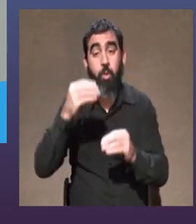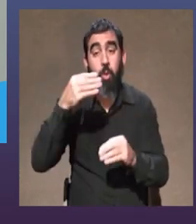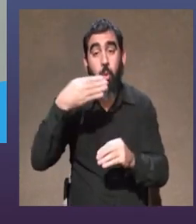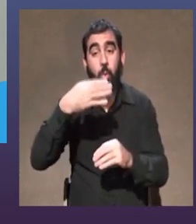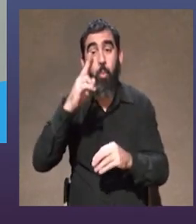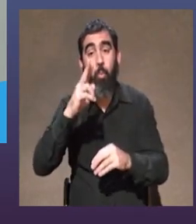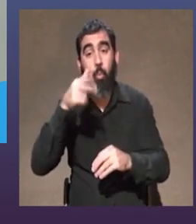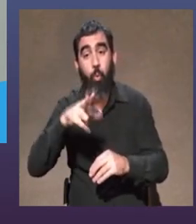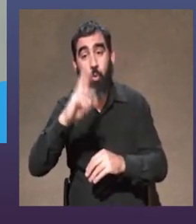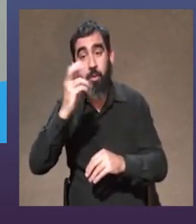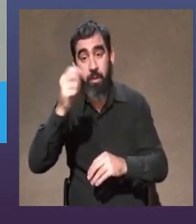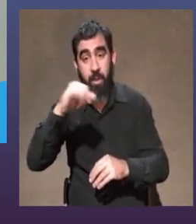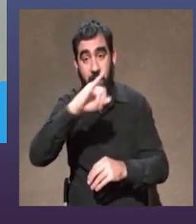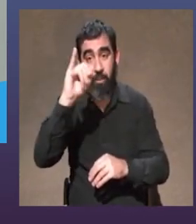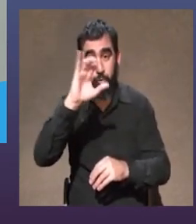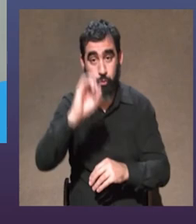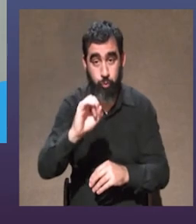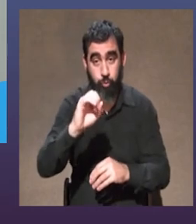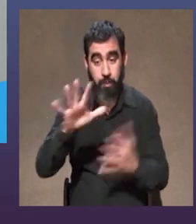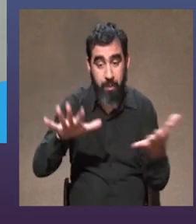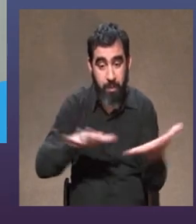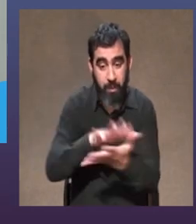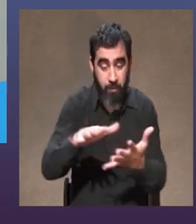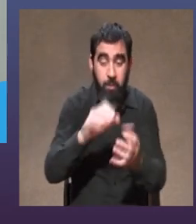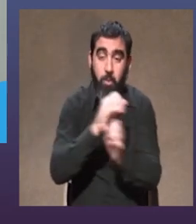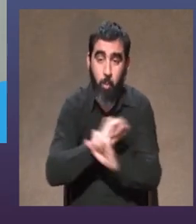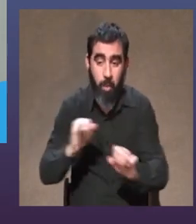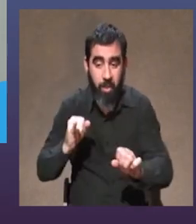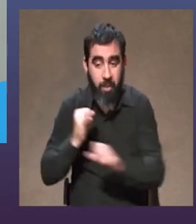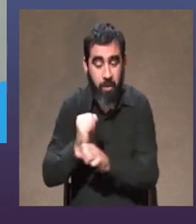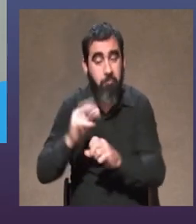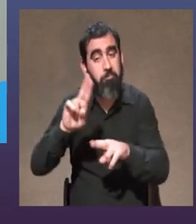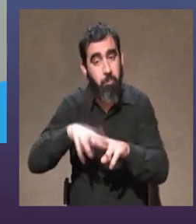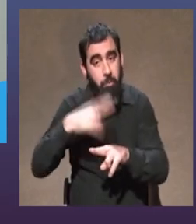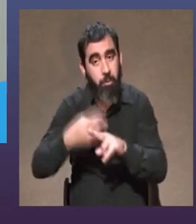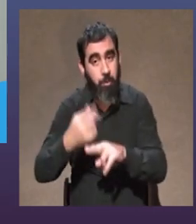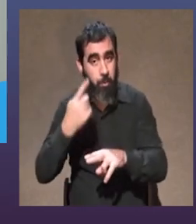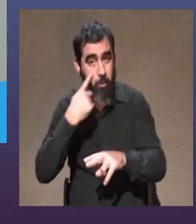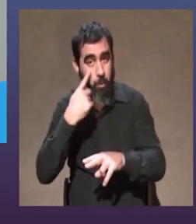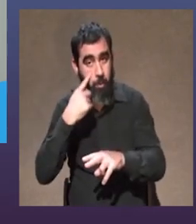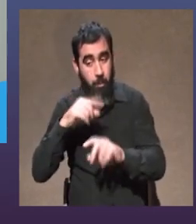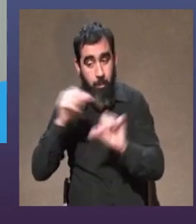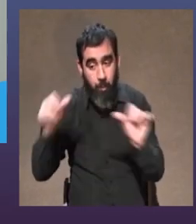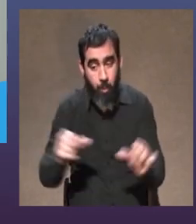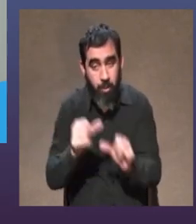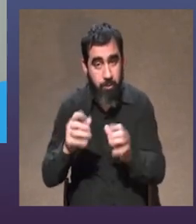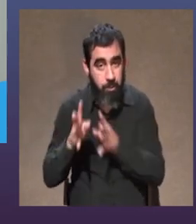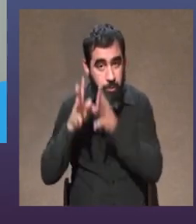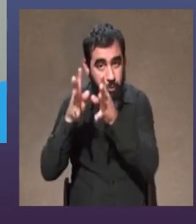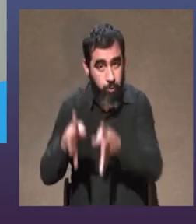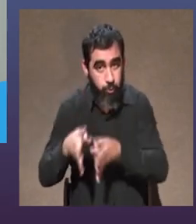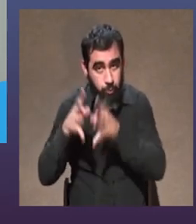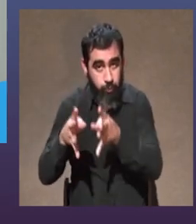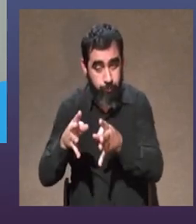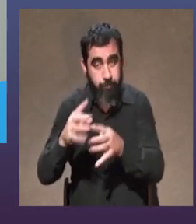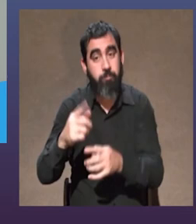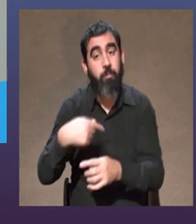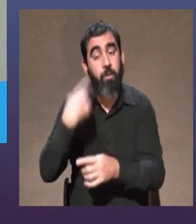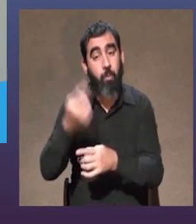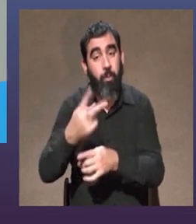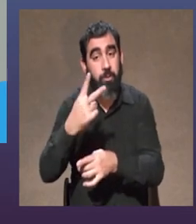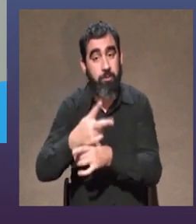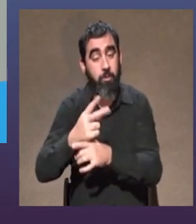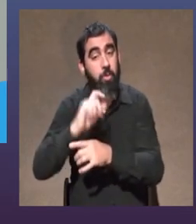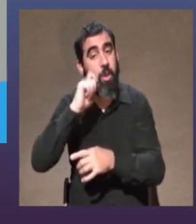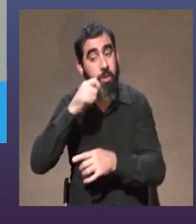Roberto Busquiaso era un espacio para como dice Leonor para poder errarle y aprender tomar más desafíos después